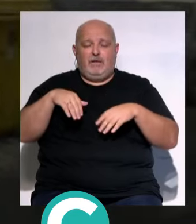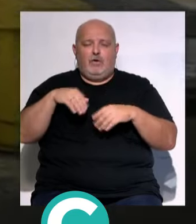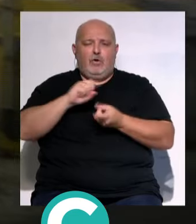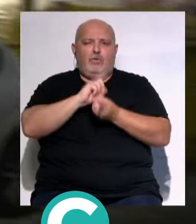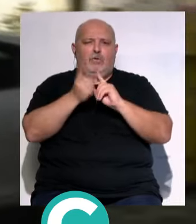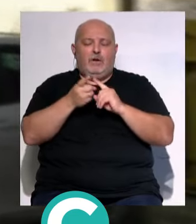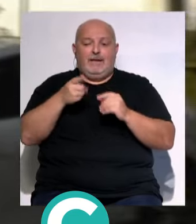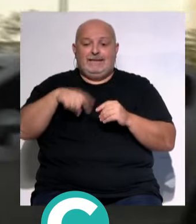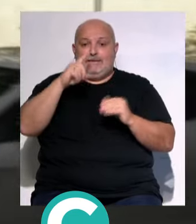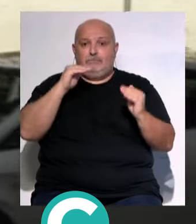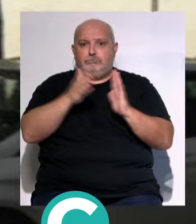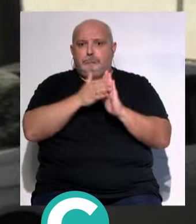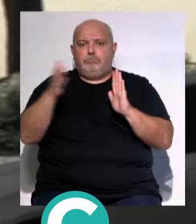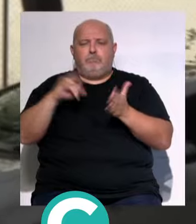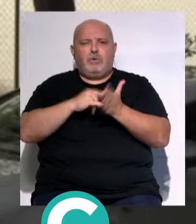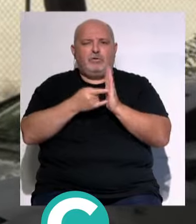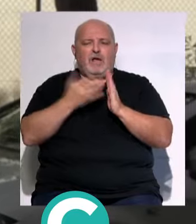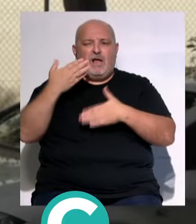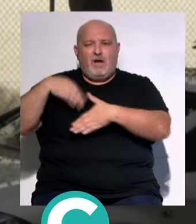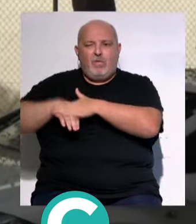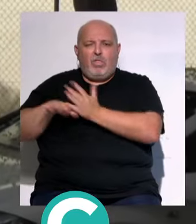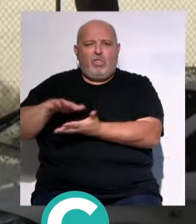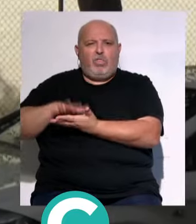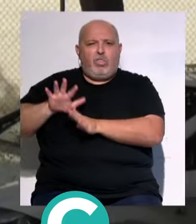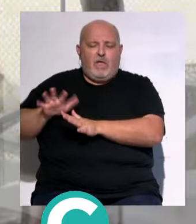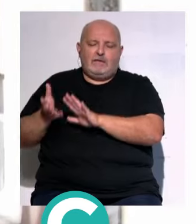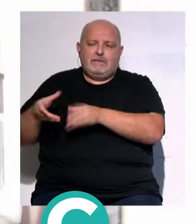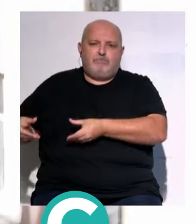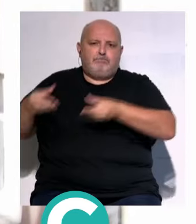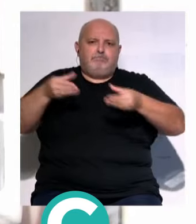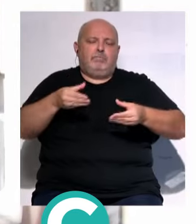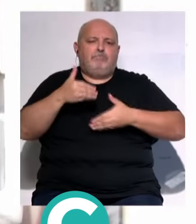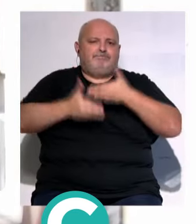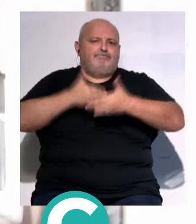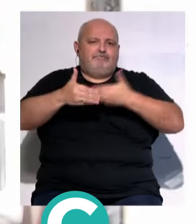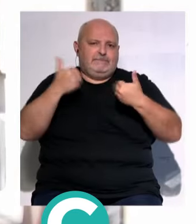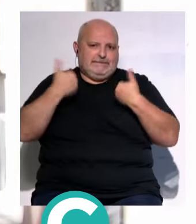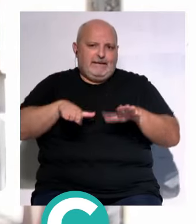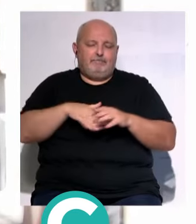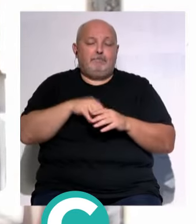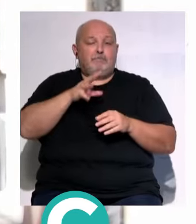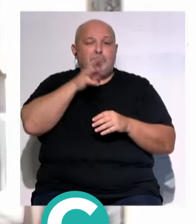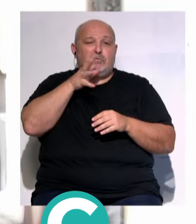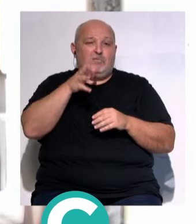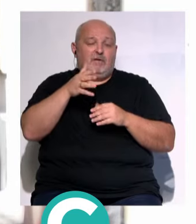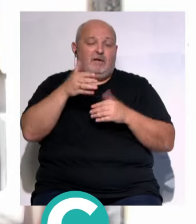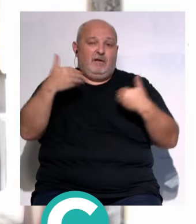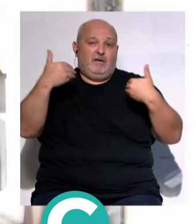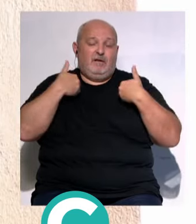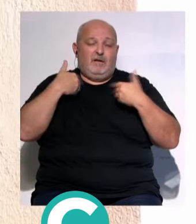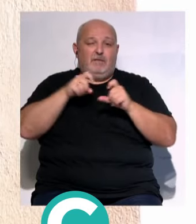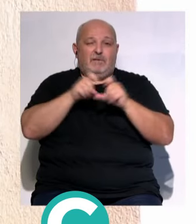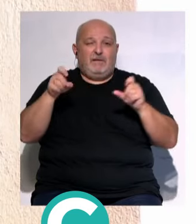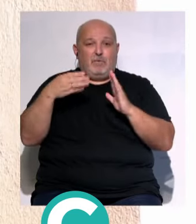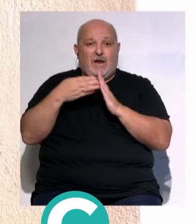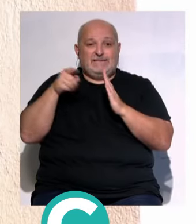reactivado durante este tiempo... ...varios proyectos guardados en un cajón... ...y que ya comienzan a ser una realidad... ...motivos por lo que la responsable... ...de la